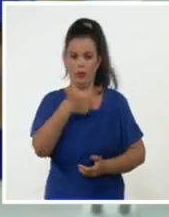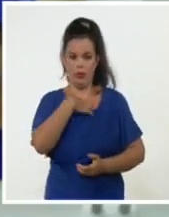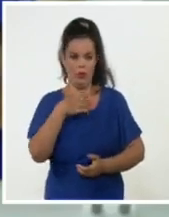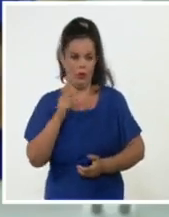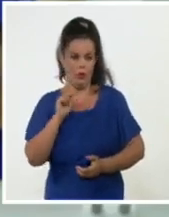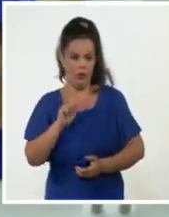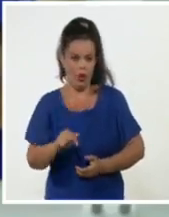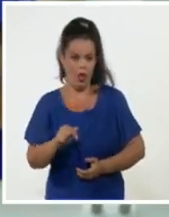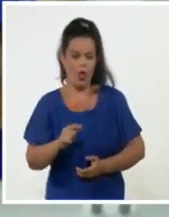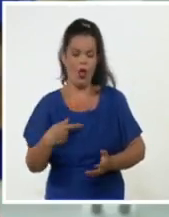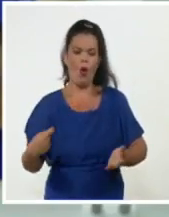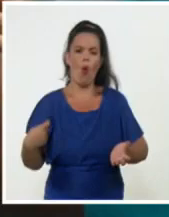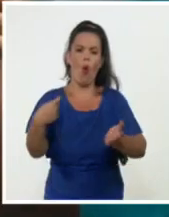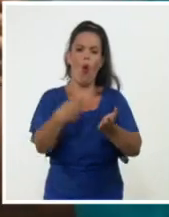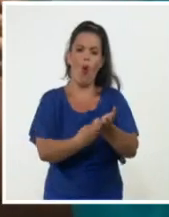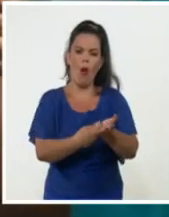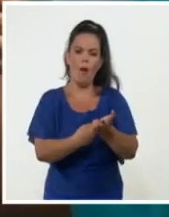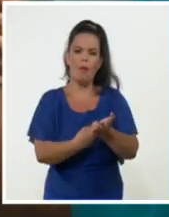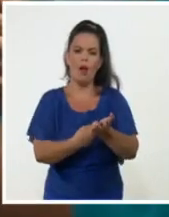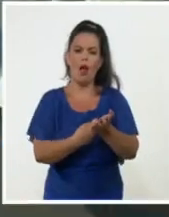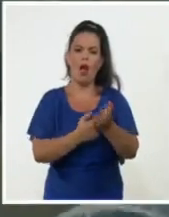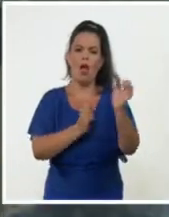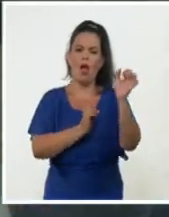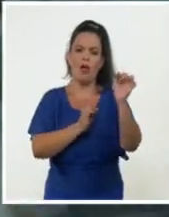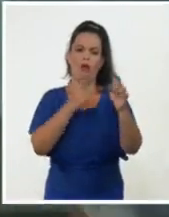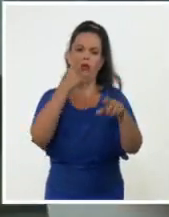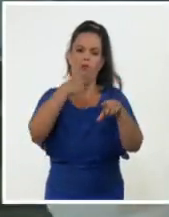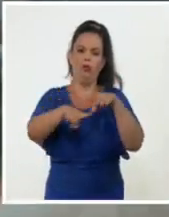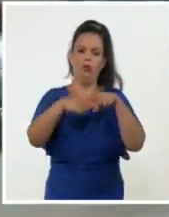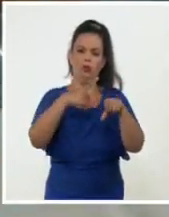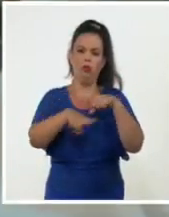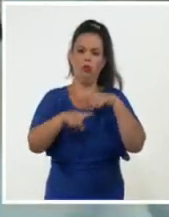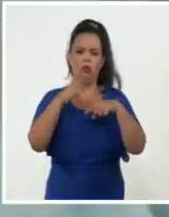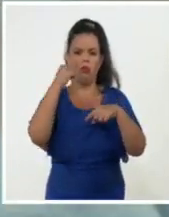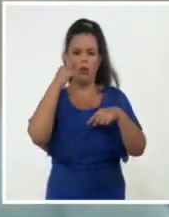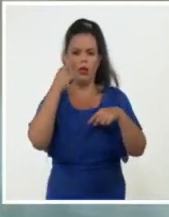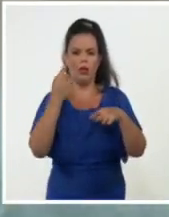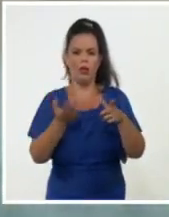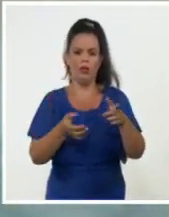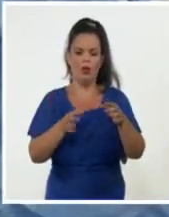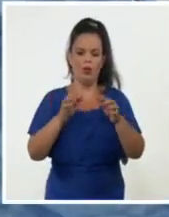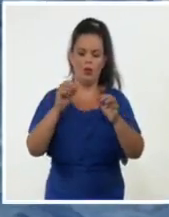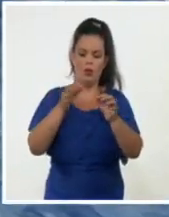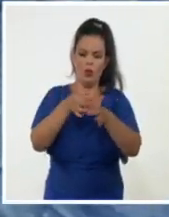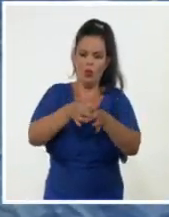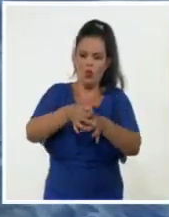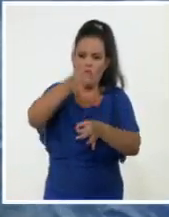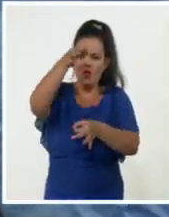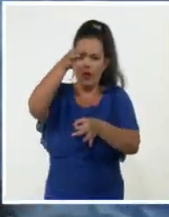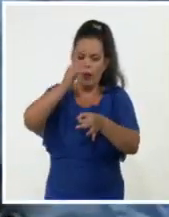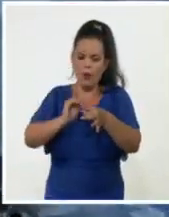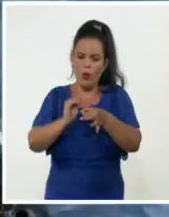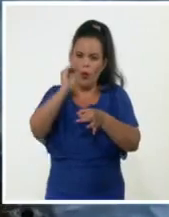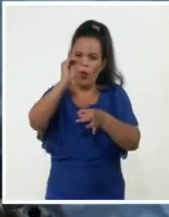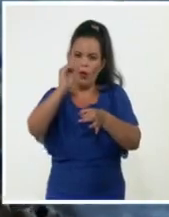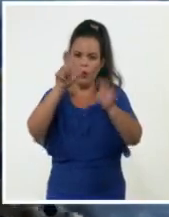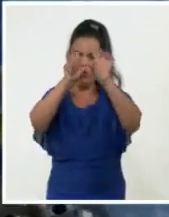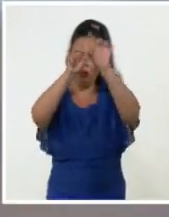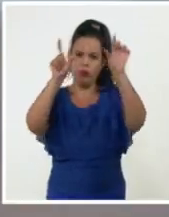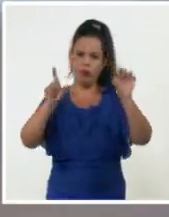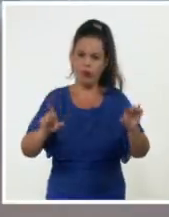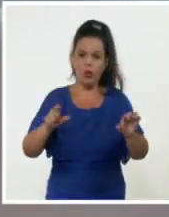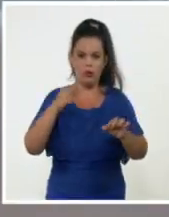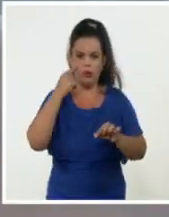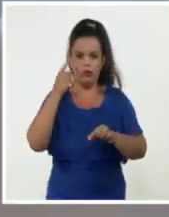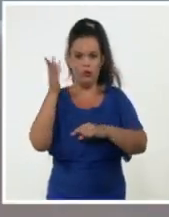una máquina llenadora de tubos y es el estándar que obtiene el mundo con relación a los envases de estos medios transportadores